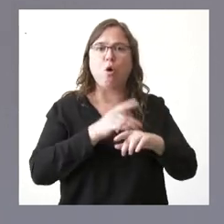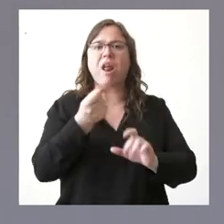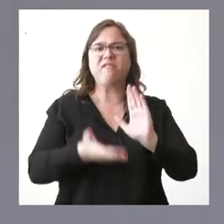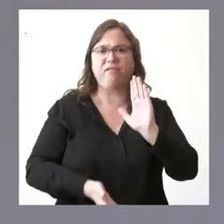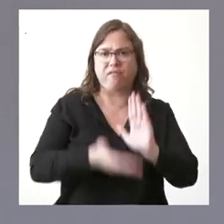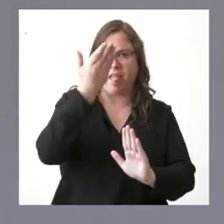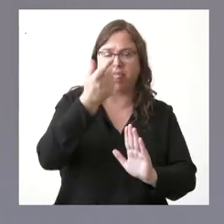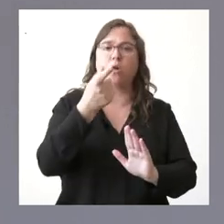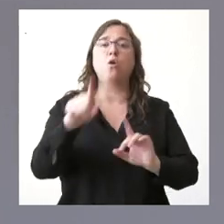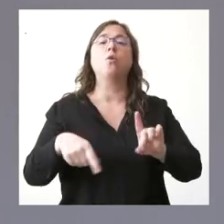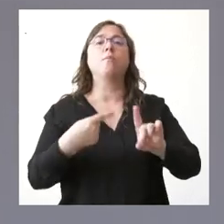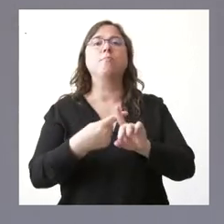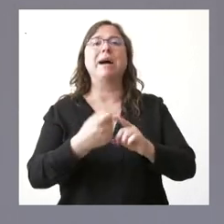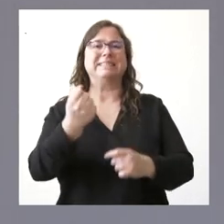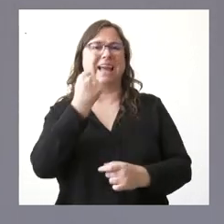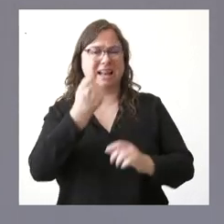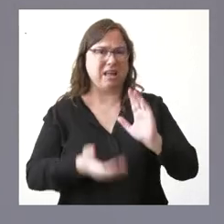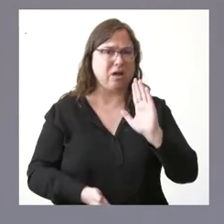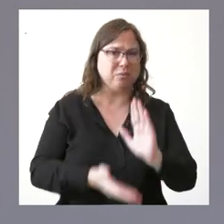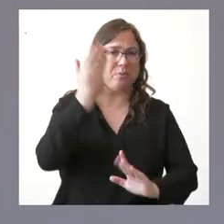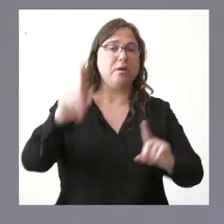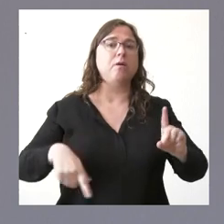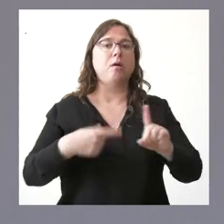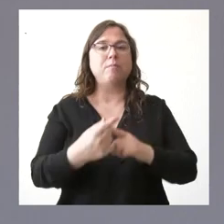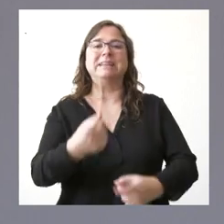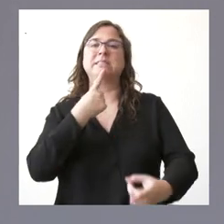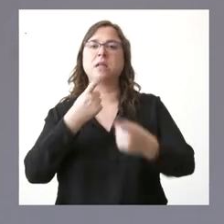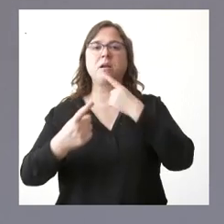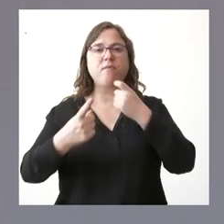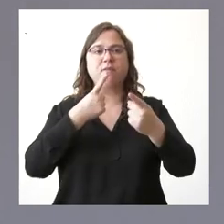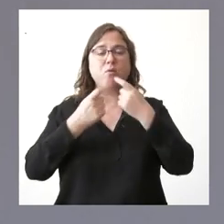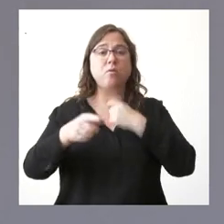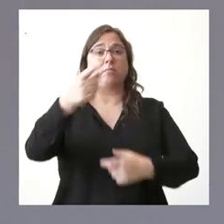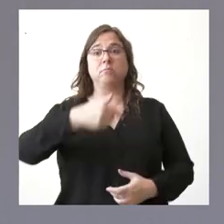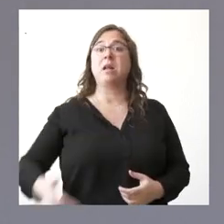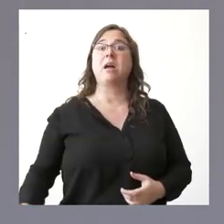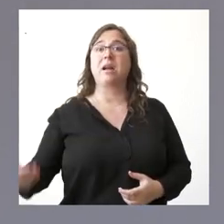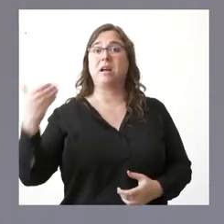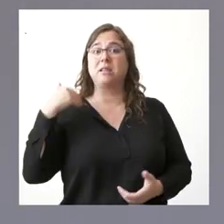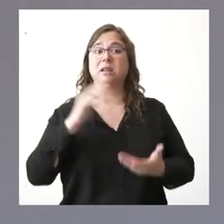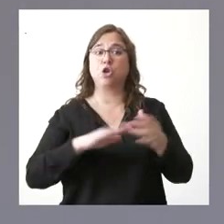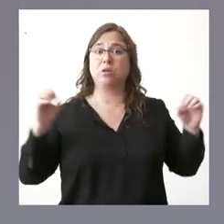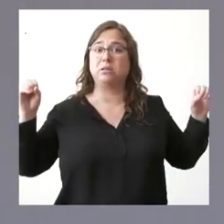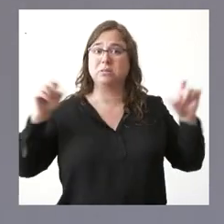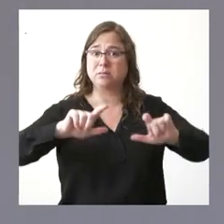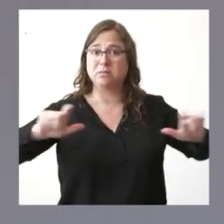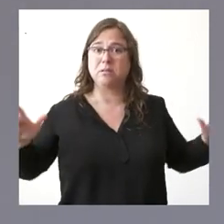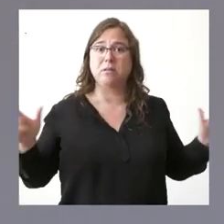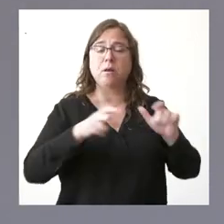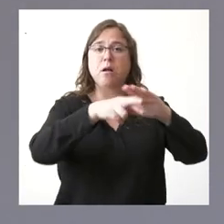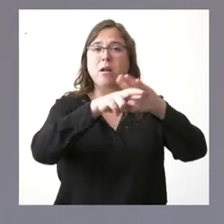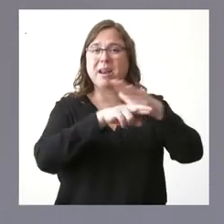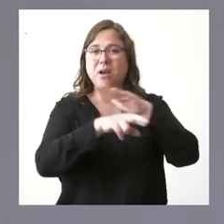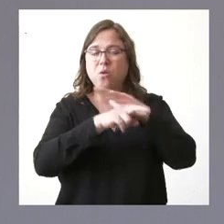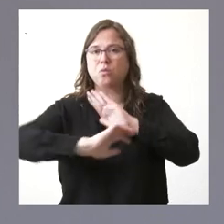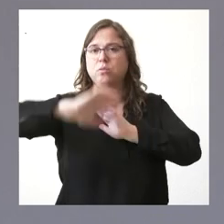subida del coste de la energía y ante las dificultades que están atravesando la respuesta que tuvimos ayer en la conferencia sectorial es esta reducción de recursos del